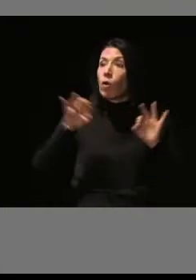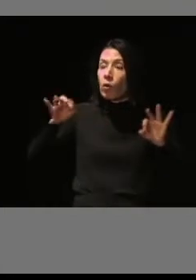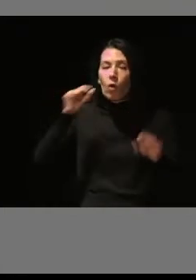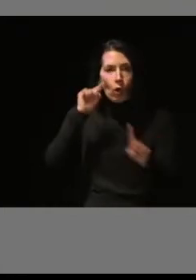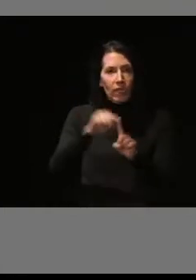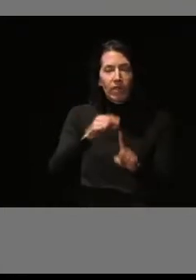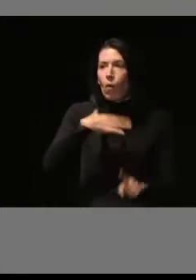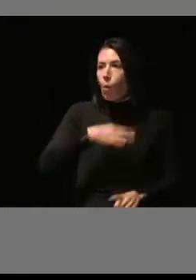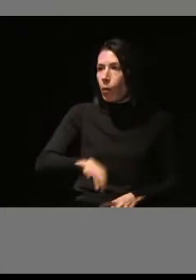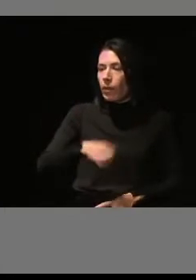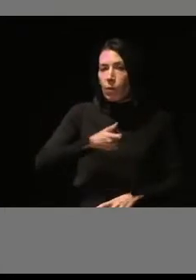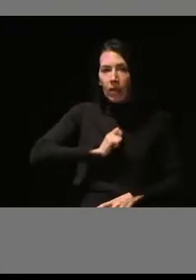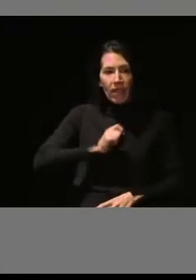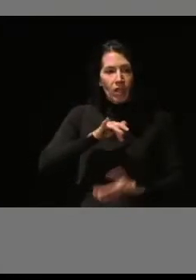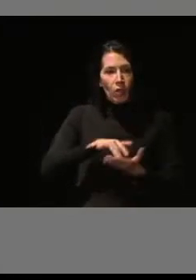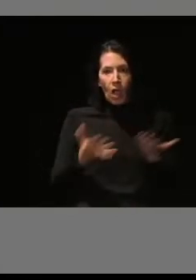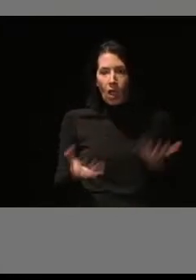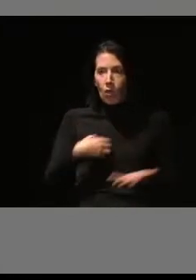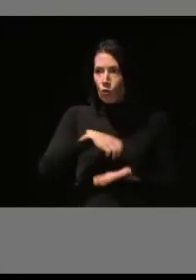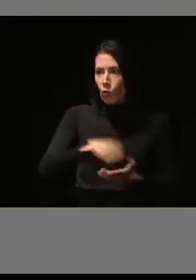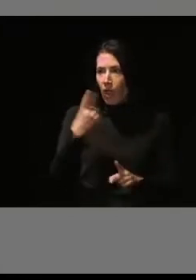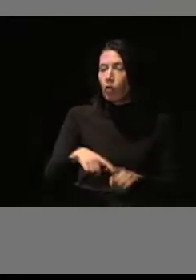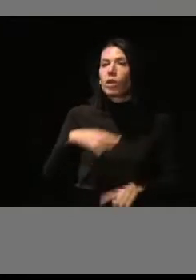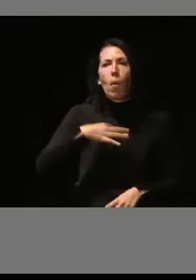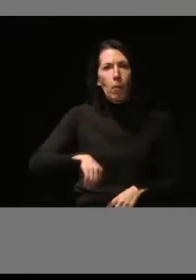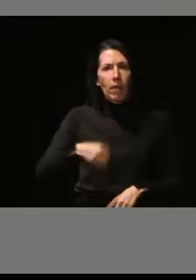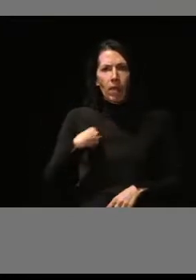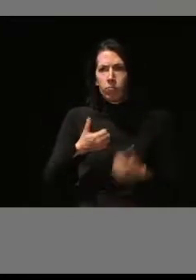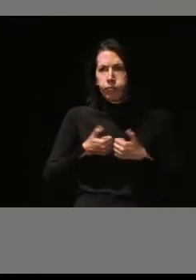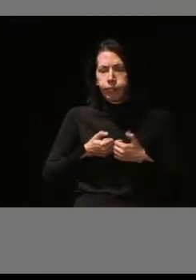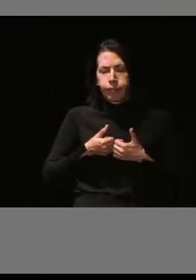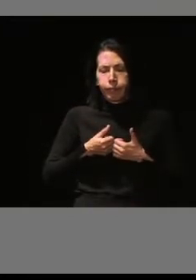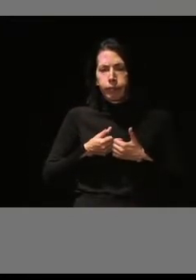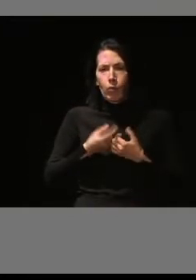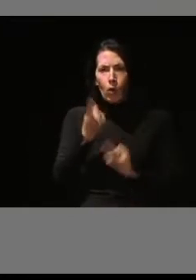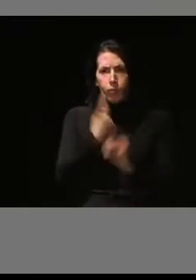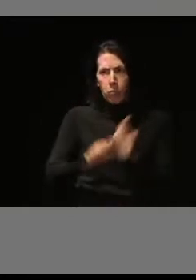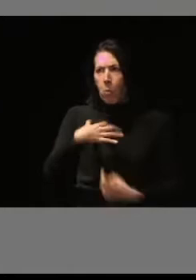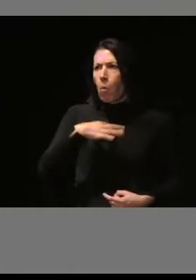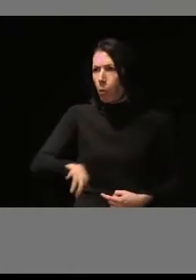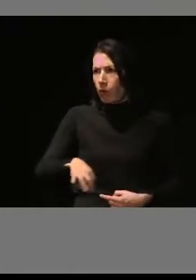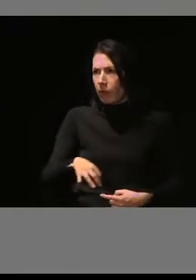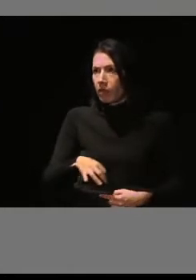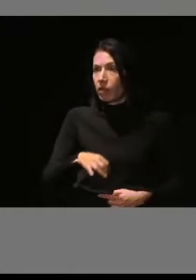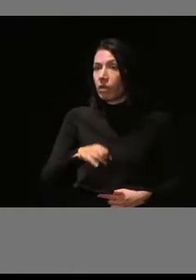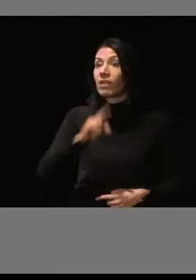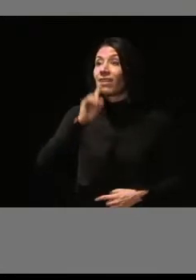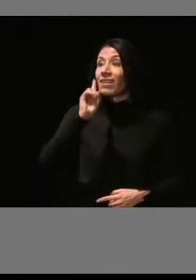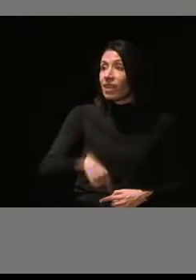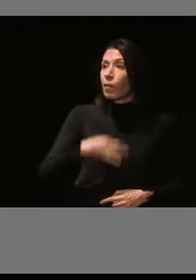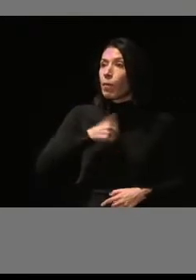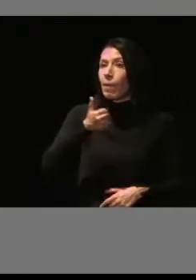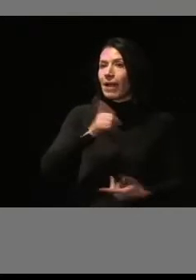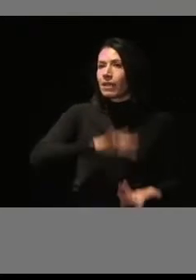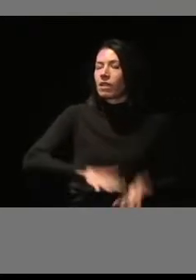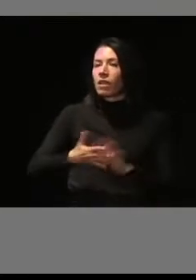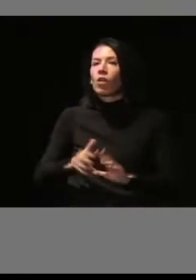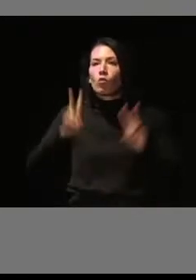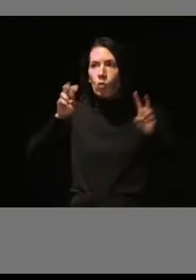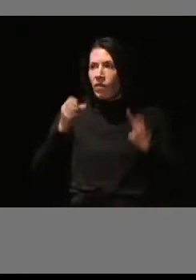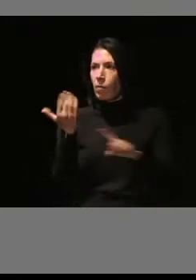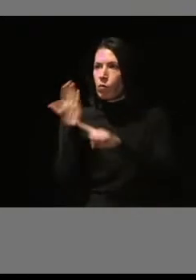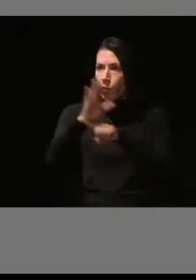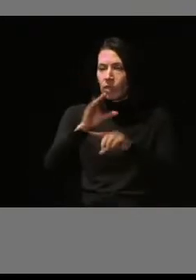inspección lo pudiera consultar online ante cualquier duda que pudiera tener e implementamos unas nuevas propuestas formativas